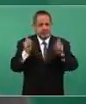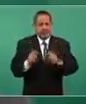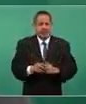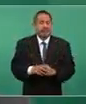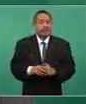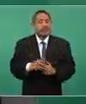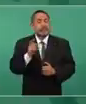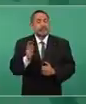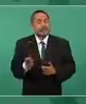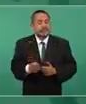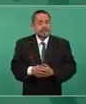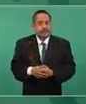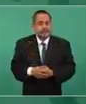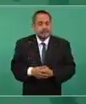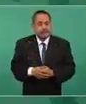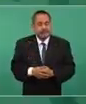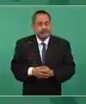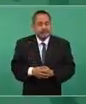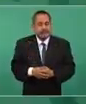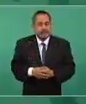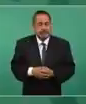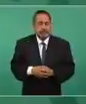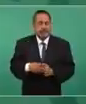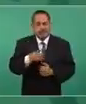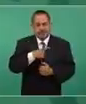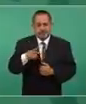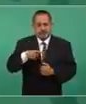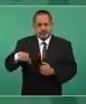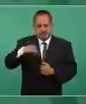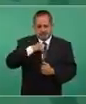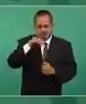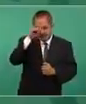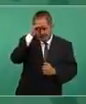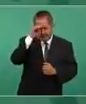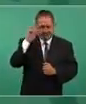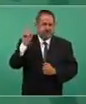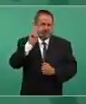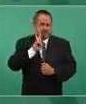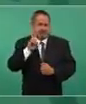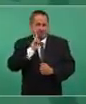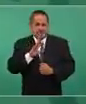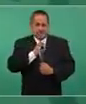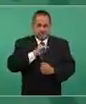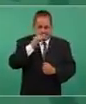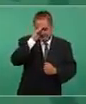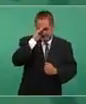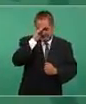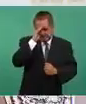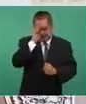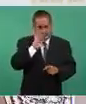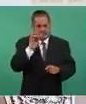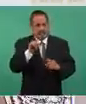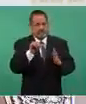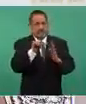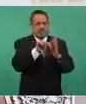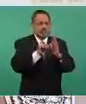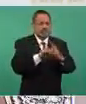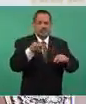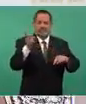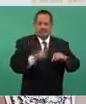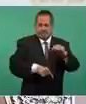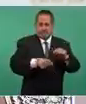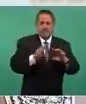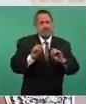Entonces, hay que analizar la posibilidad de quitarlo, reformarlo.